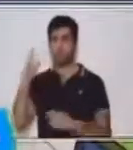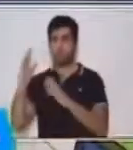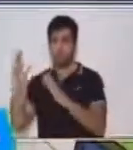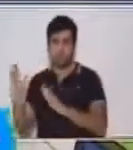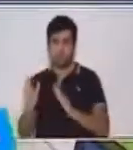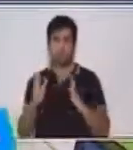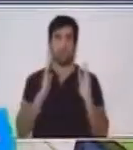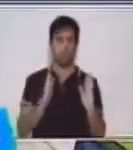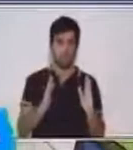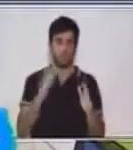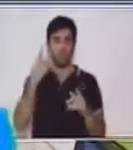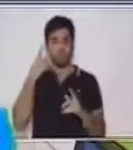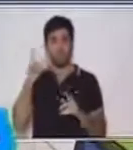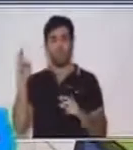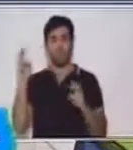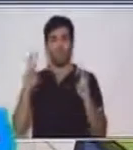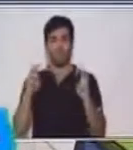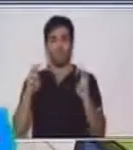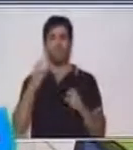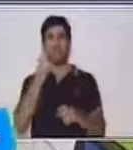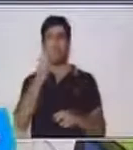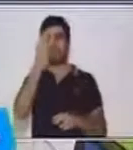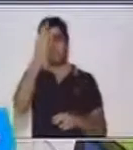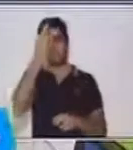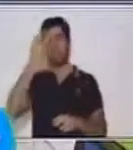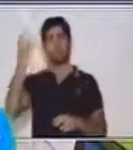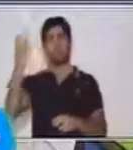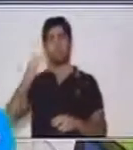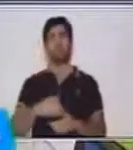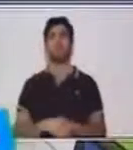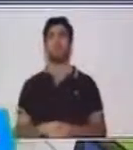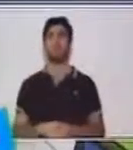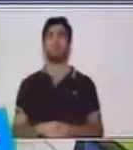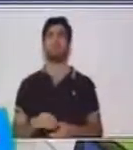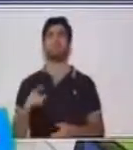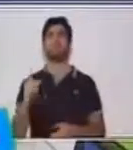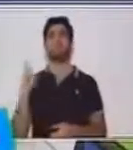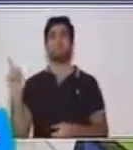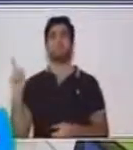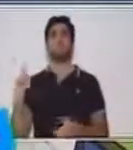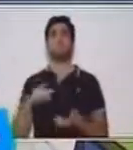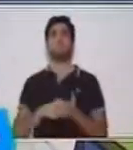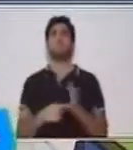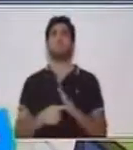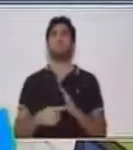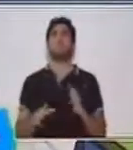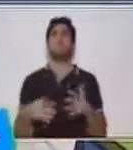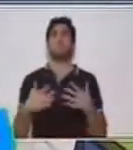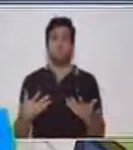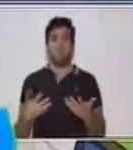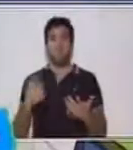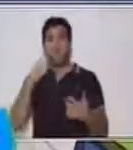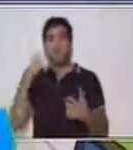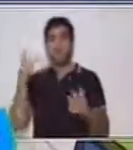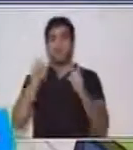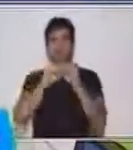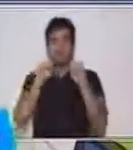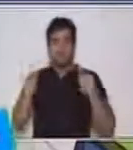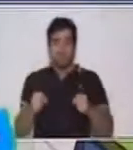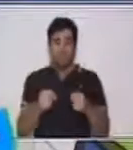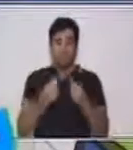números mayas. En primer lugar, los números mayas representan, están basados en el sistema de numeración